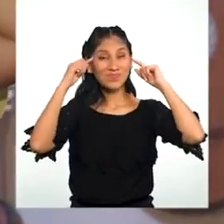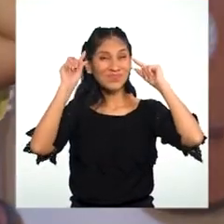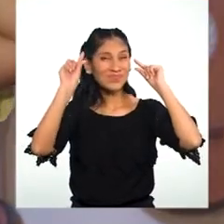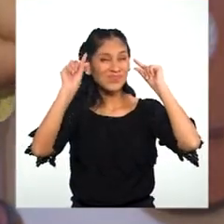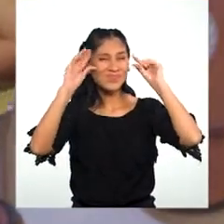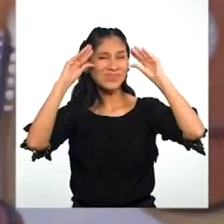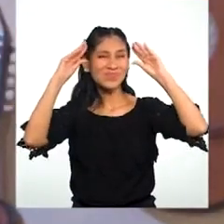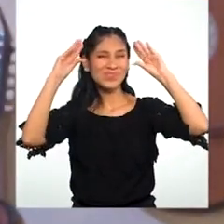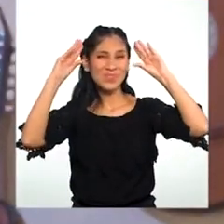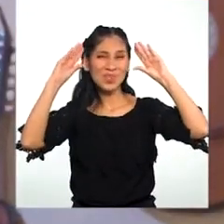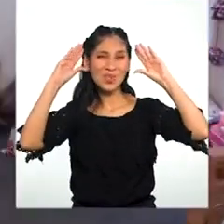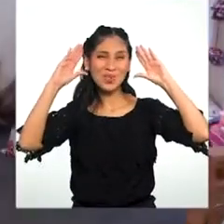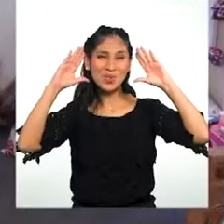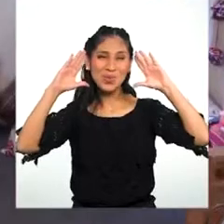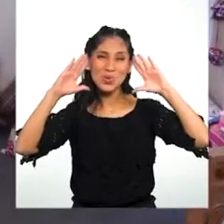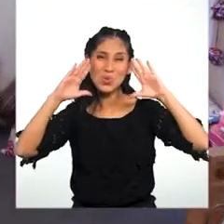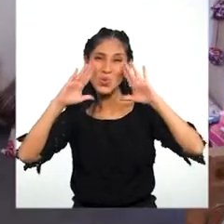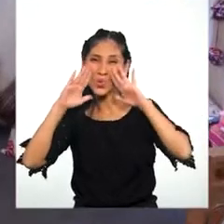segundos Y luego